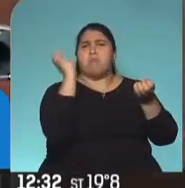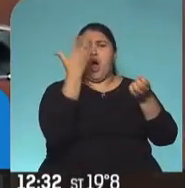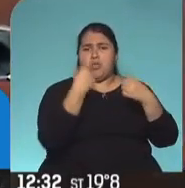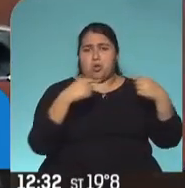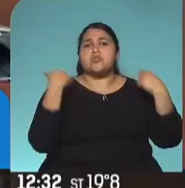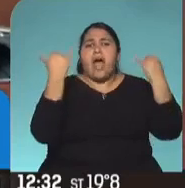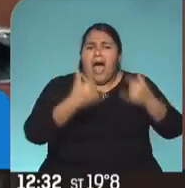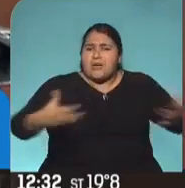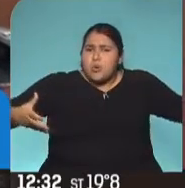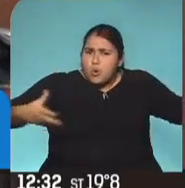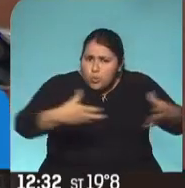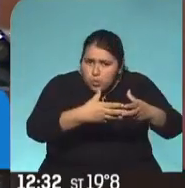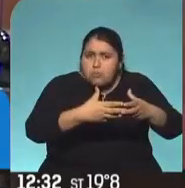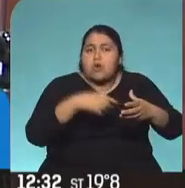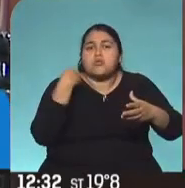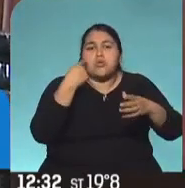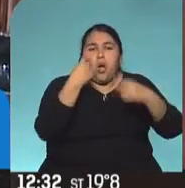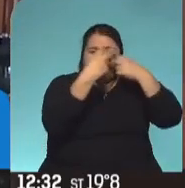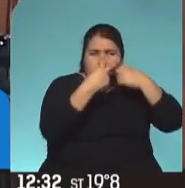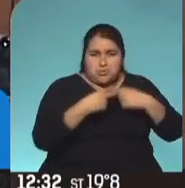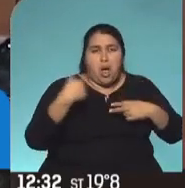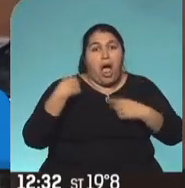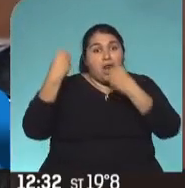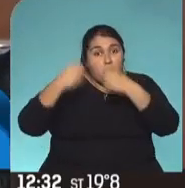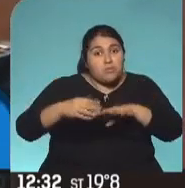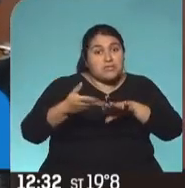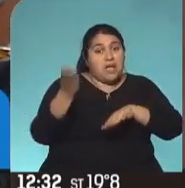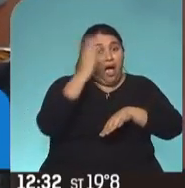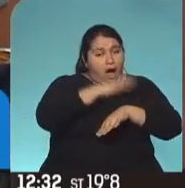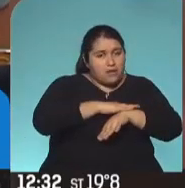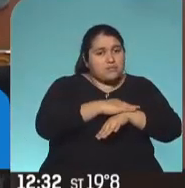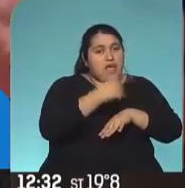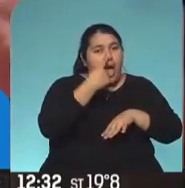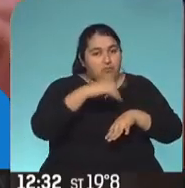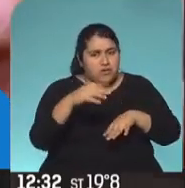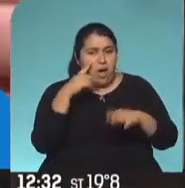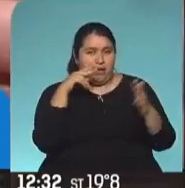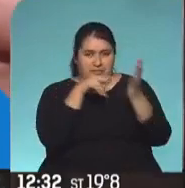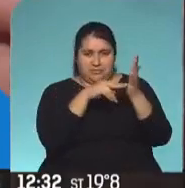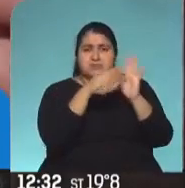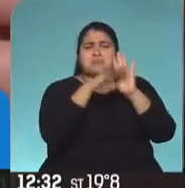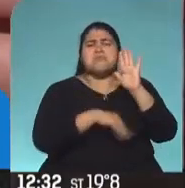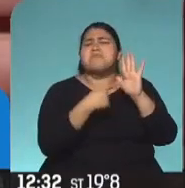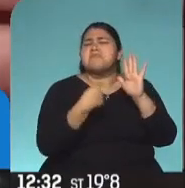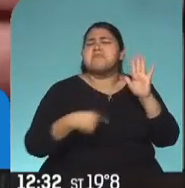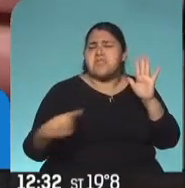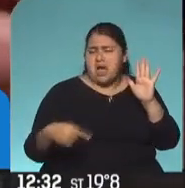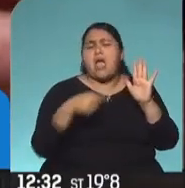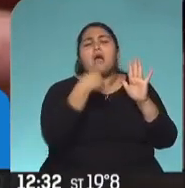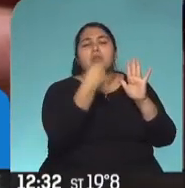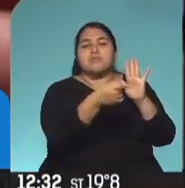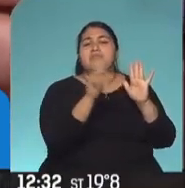equipo médico y nutricionista. Nos hacemos este estudio al comienzo, al medio y al final. No sé si puede ver. ¿Y este estudio qué es? Este estudio es una